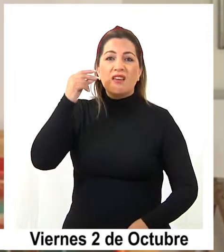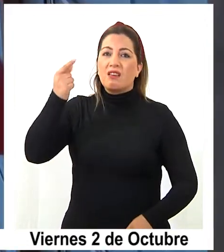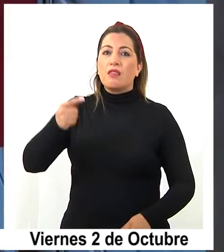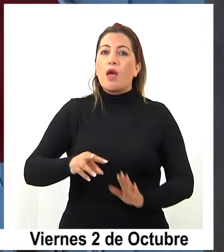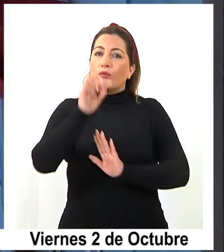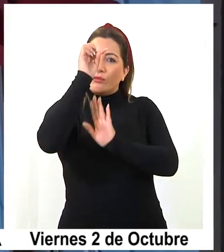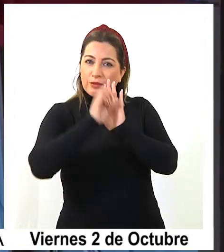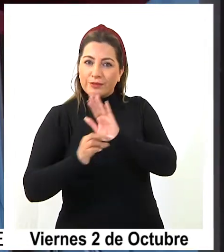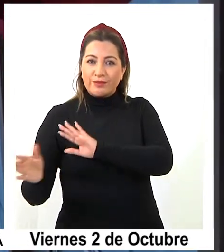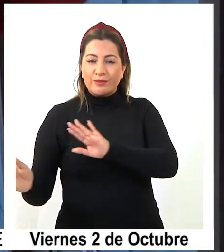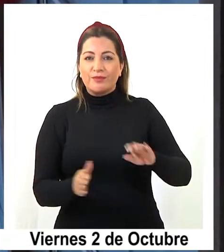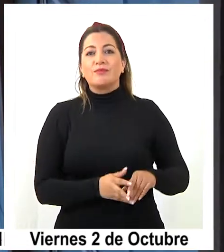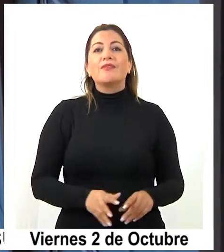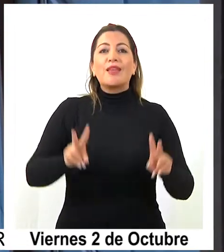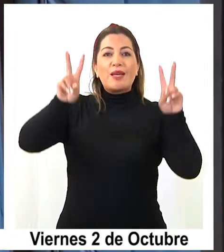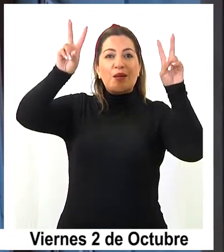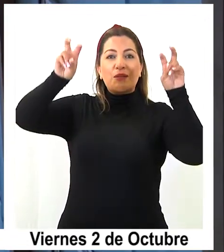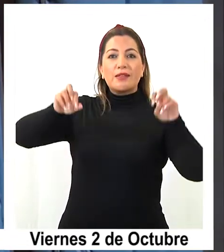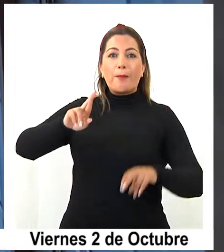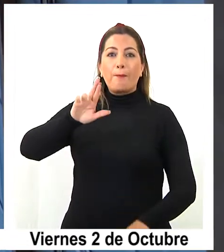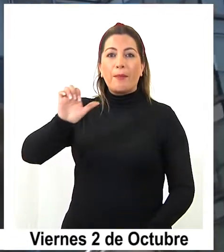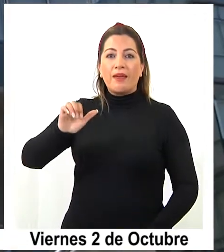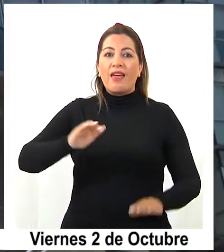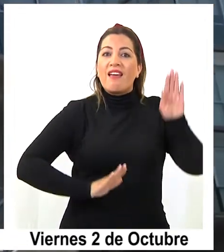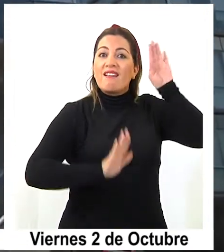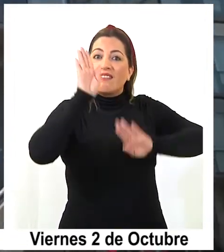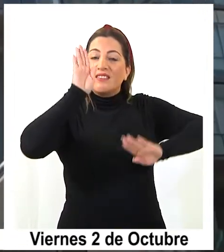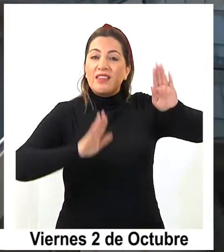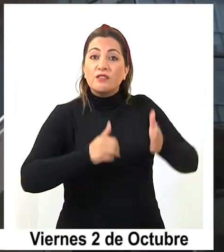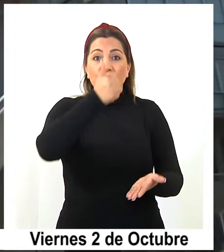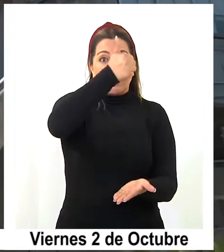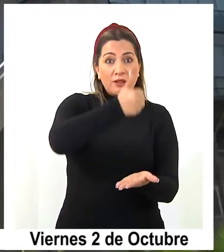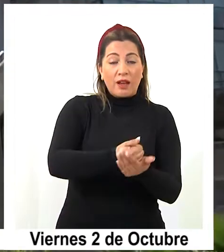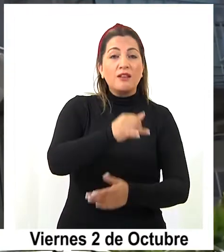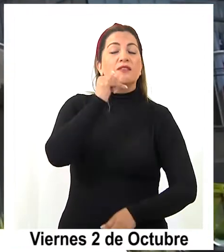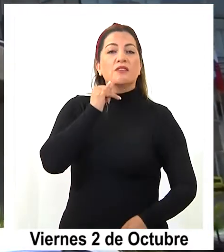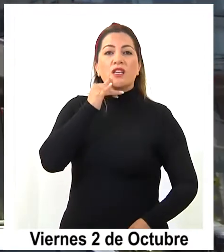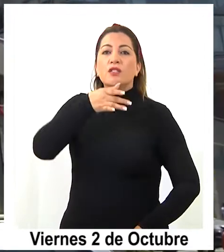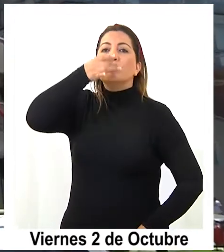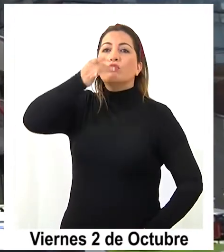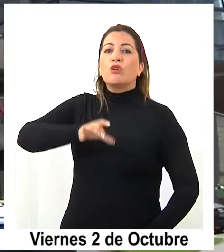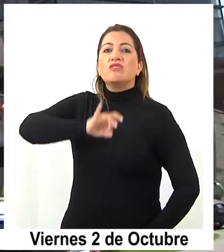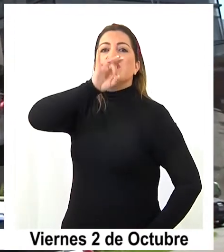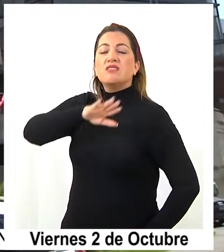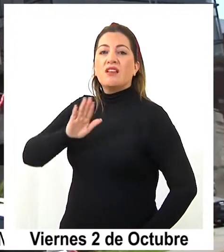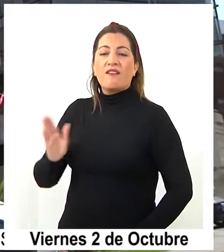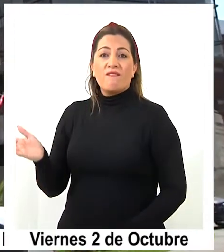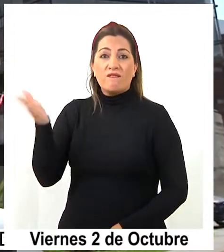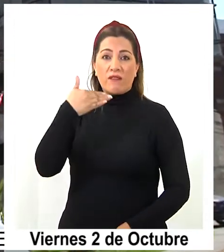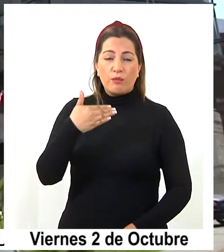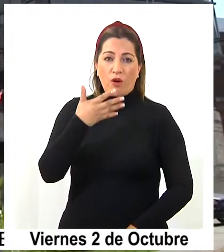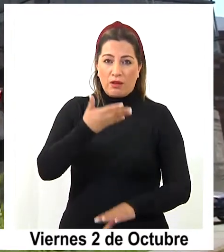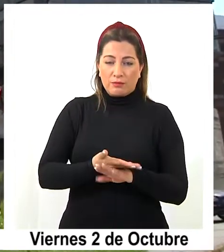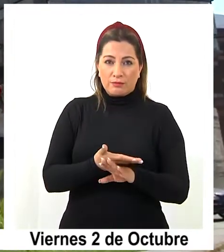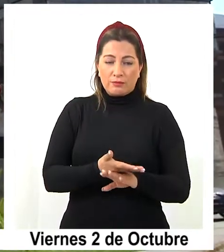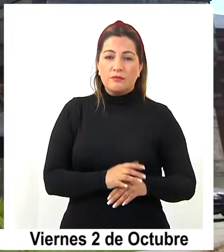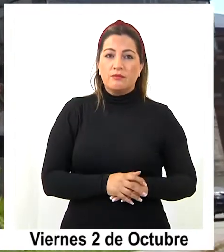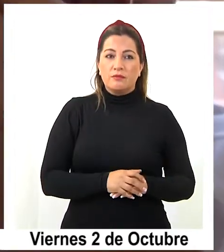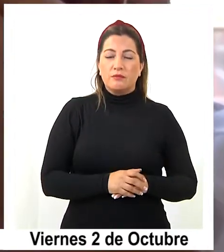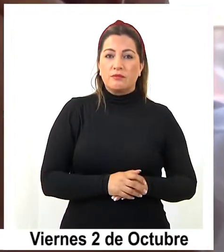a proyectos. Respecto a los precandidatos para alcalde para Iquique, Solo Chile Vamos presentó lista para primarias,